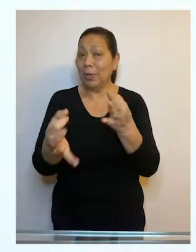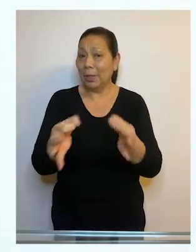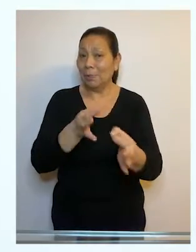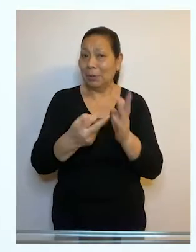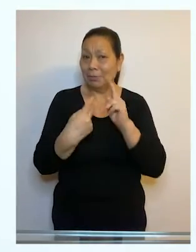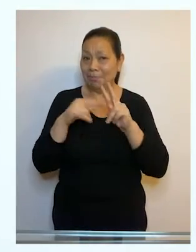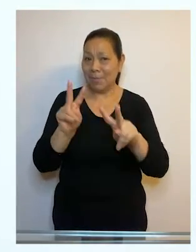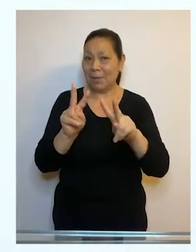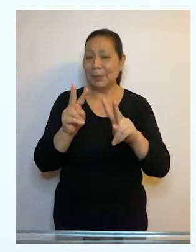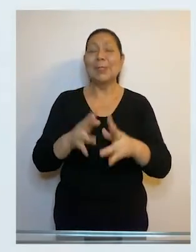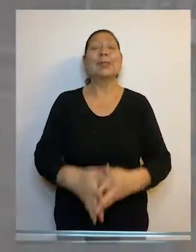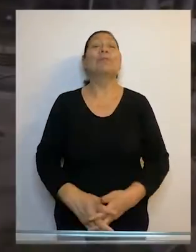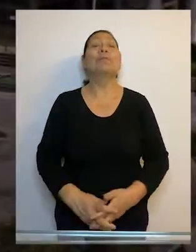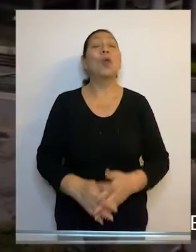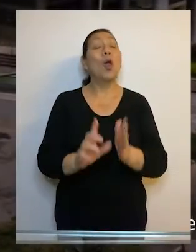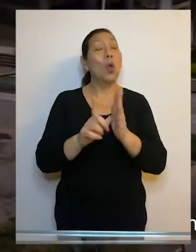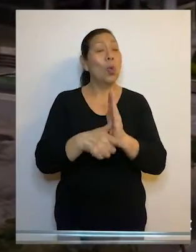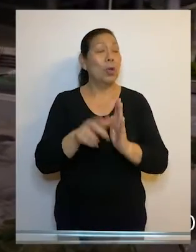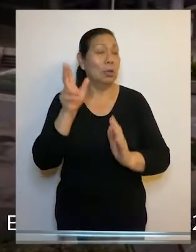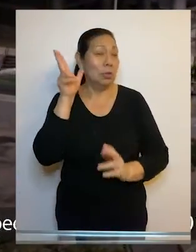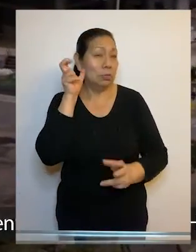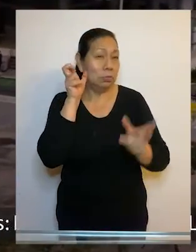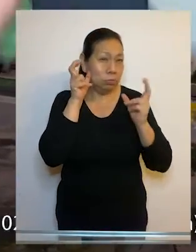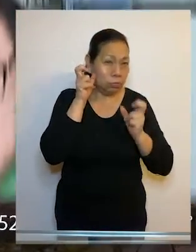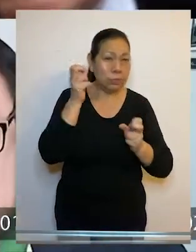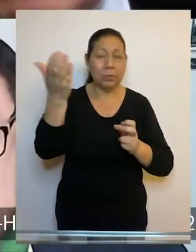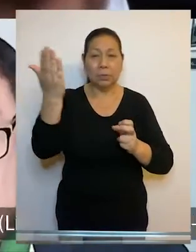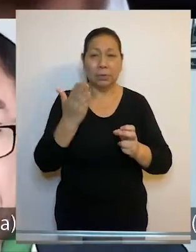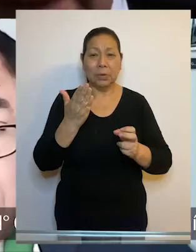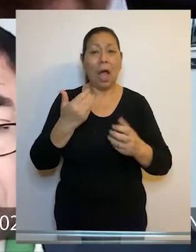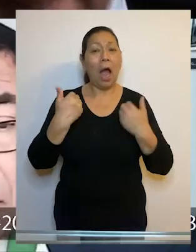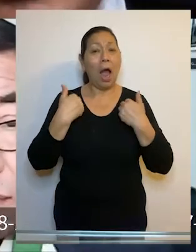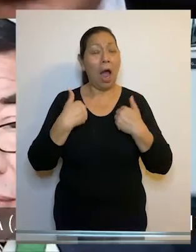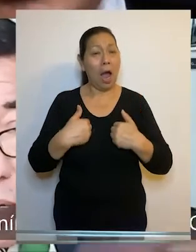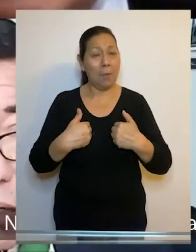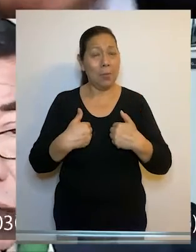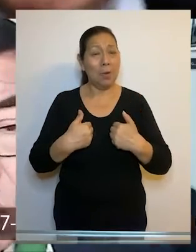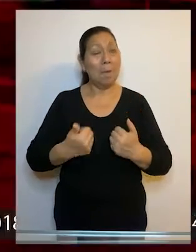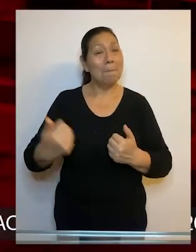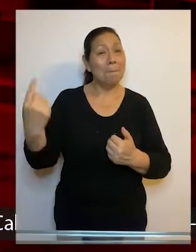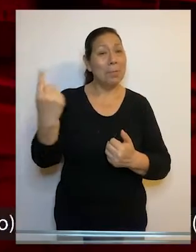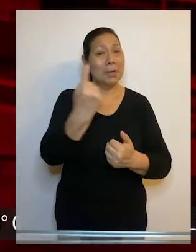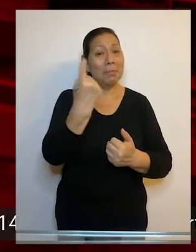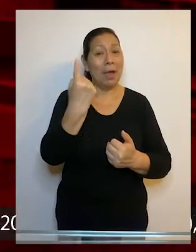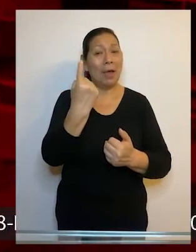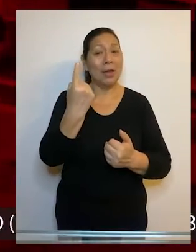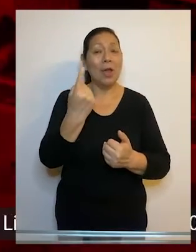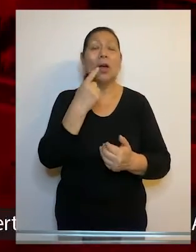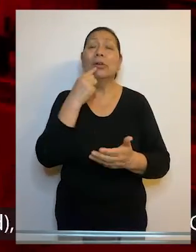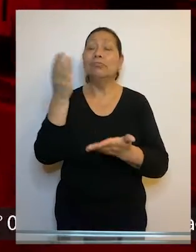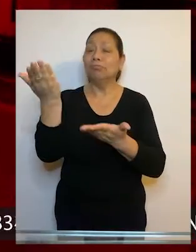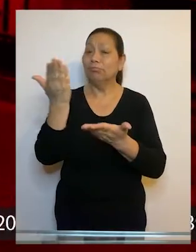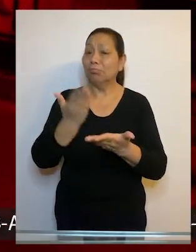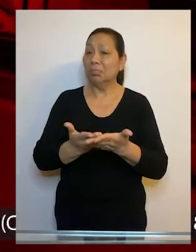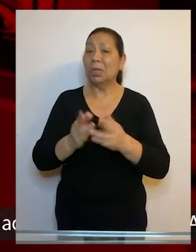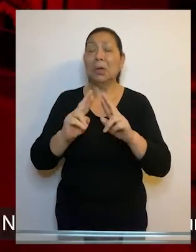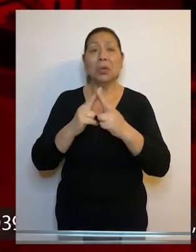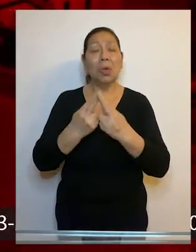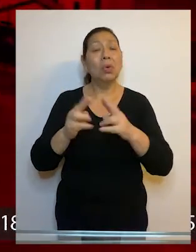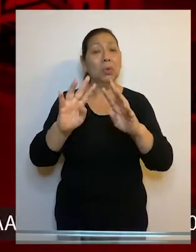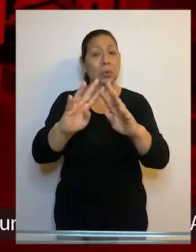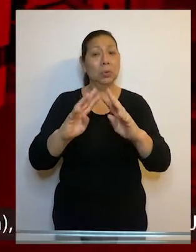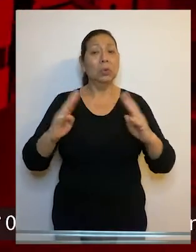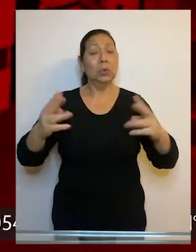Todos los detalles en la siguiente nota. Luego de escuchar los informes orales de los abogados, la Sala Primera del Tribunal Constitucional